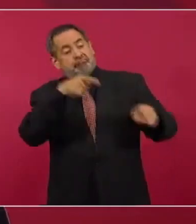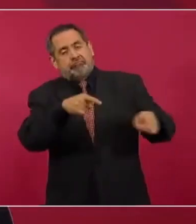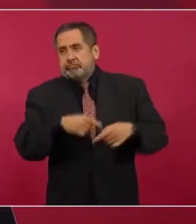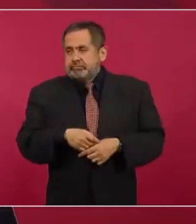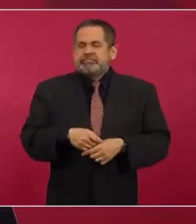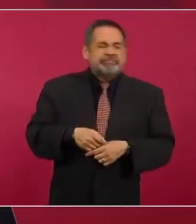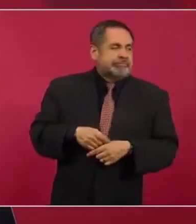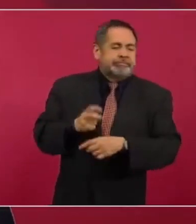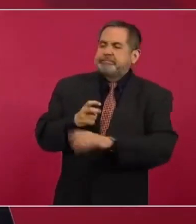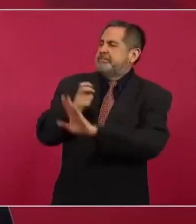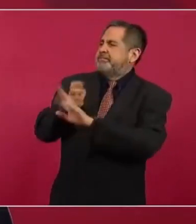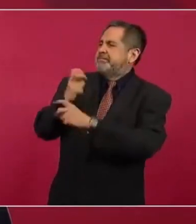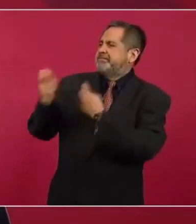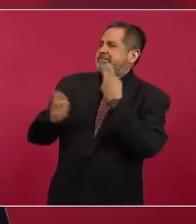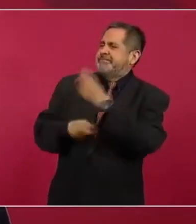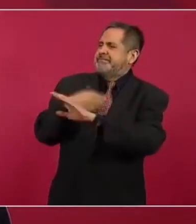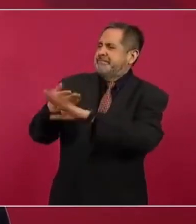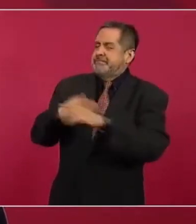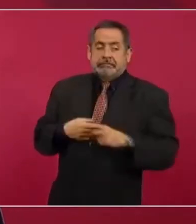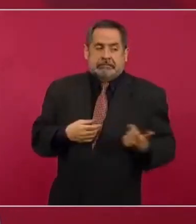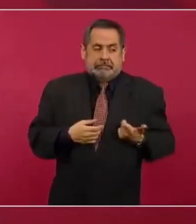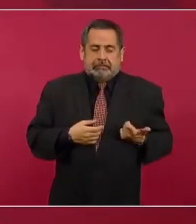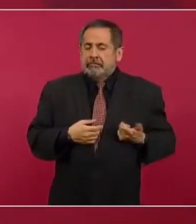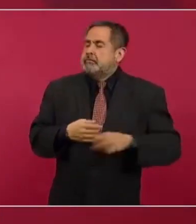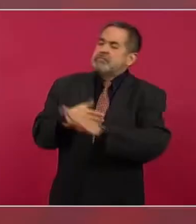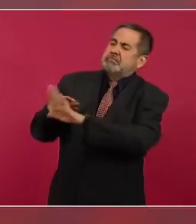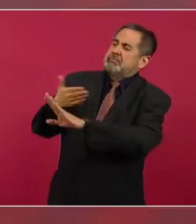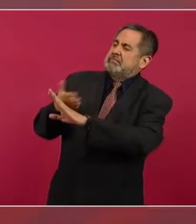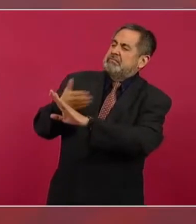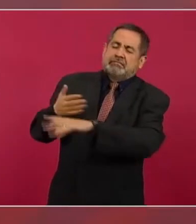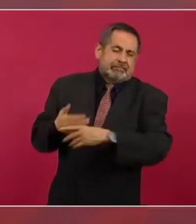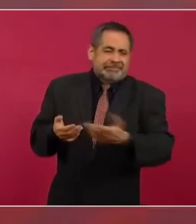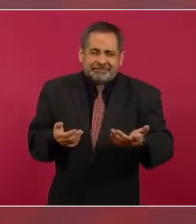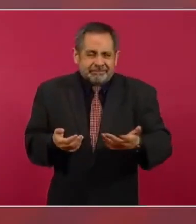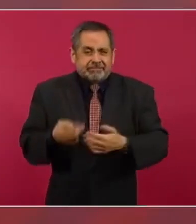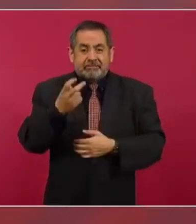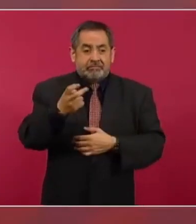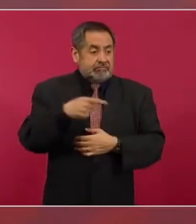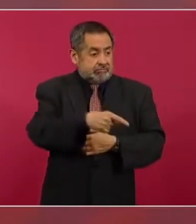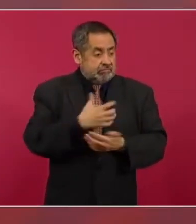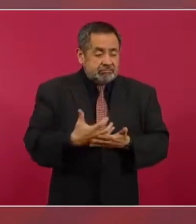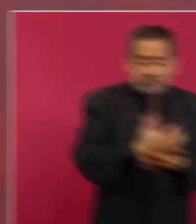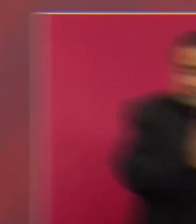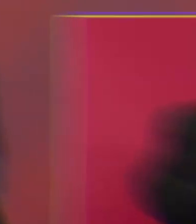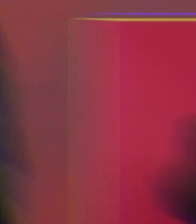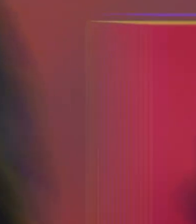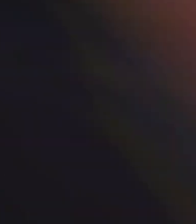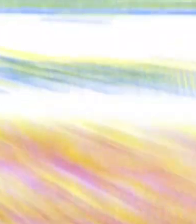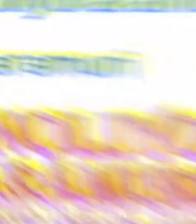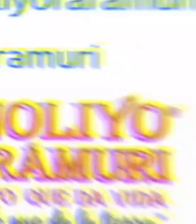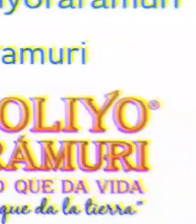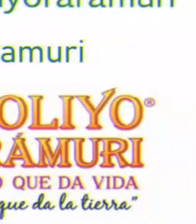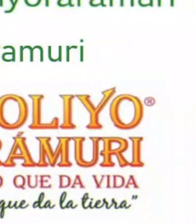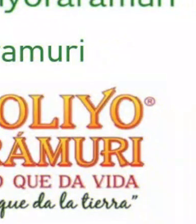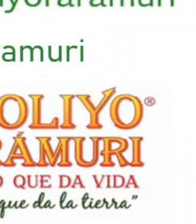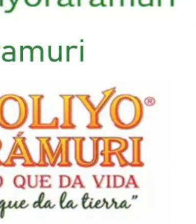intereses creados. Entonces, por eso pagan esas cantidades.